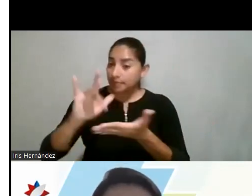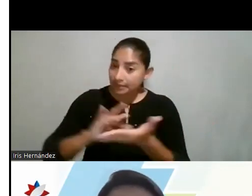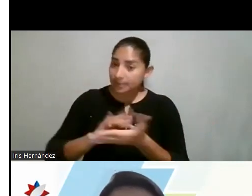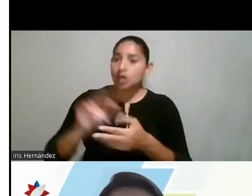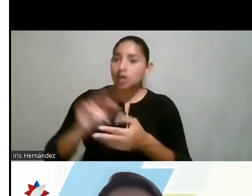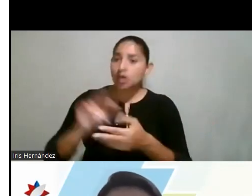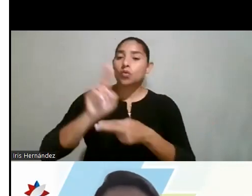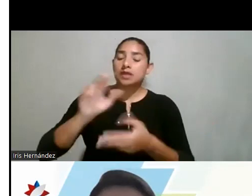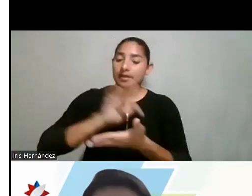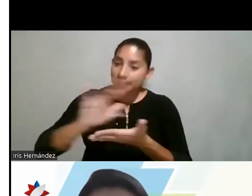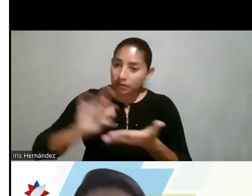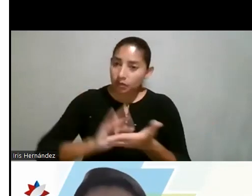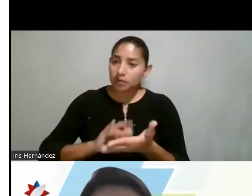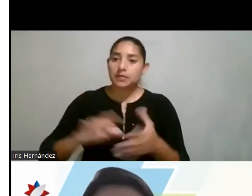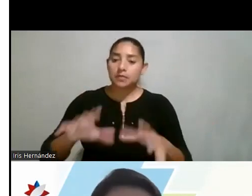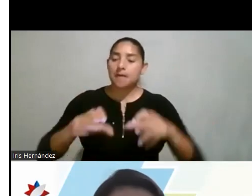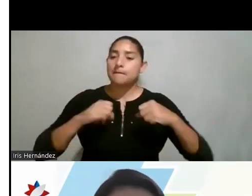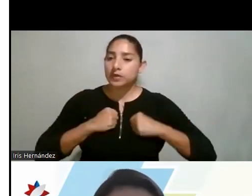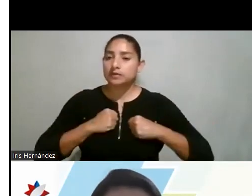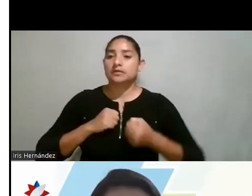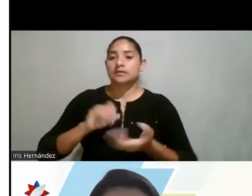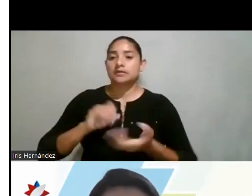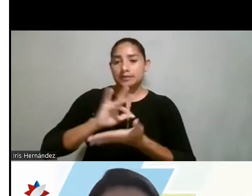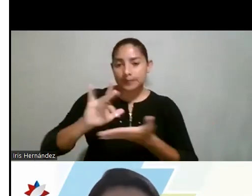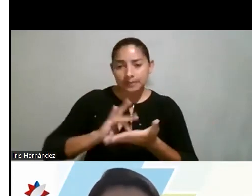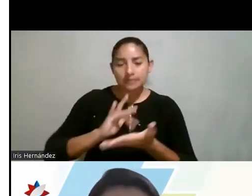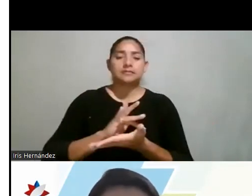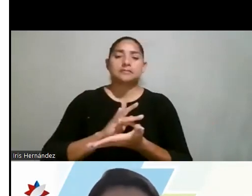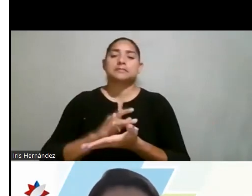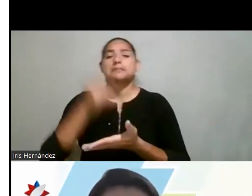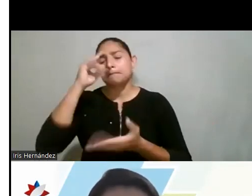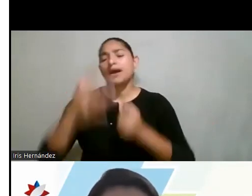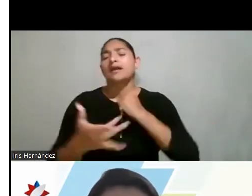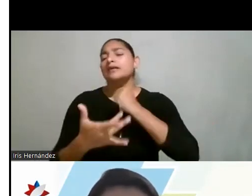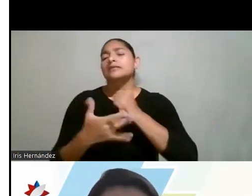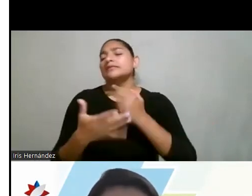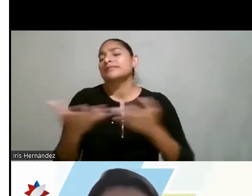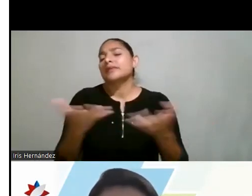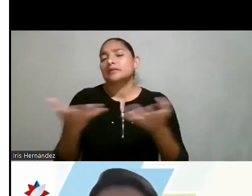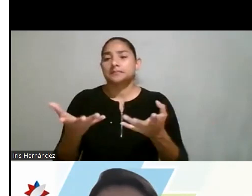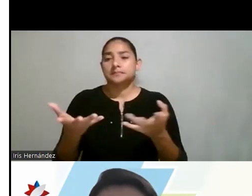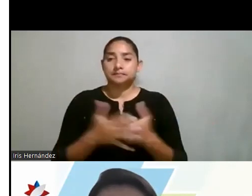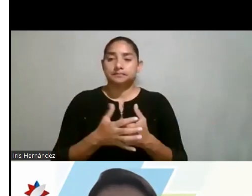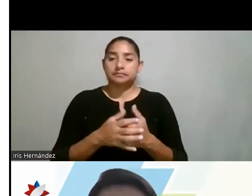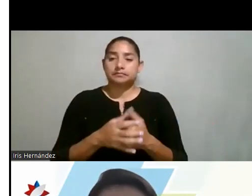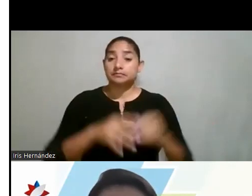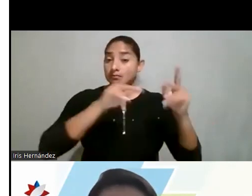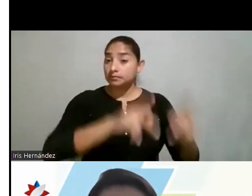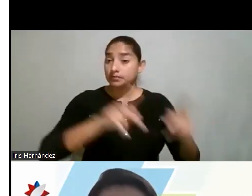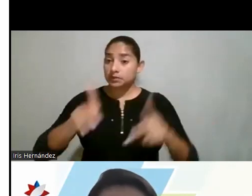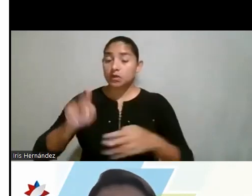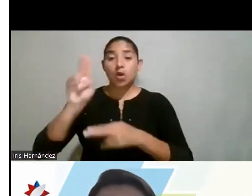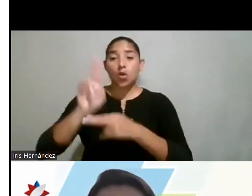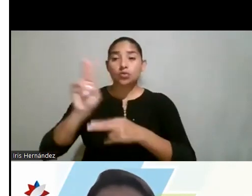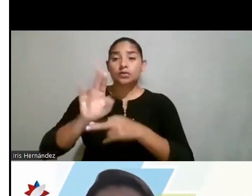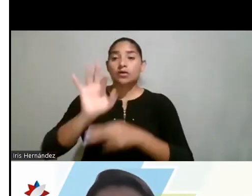las tecnologías digitales pero apropiarse de las tecnologías digitales para convertirse en una persona que las utiliza de